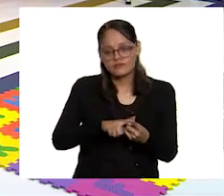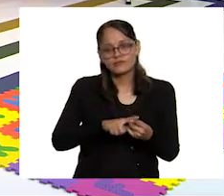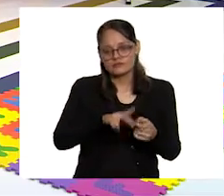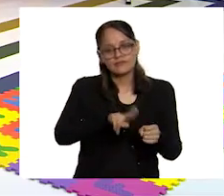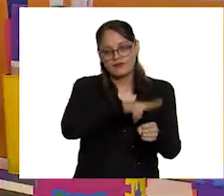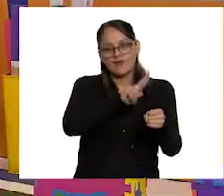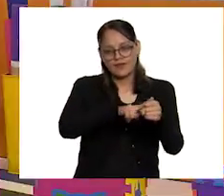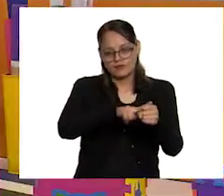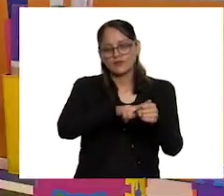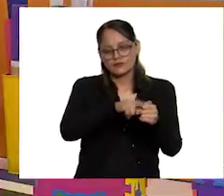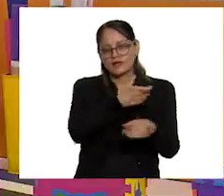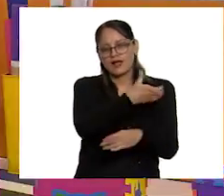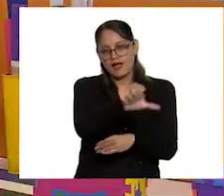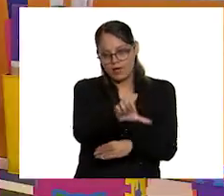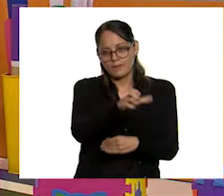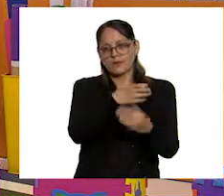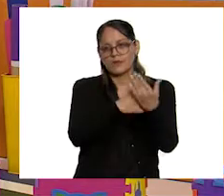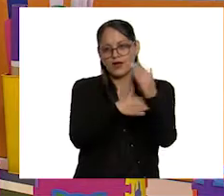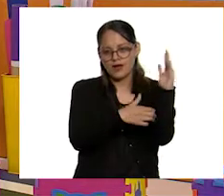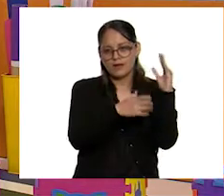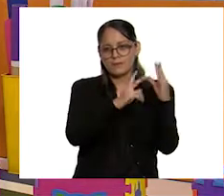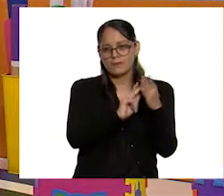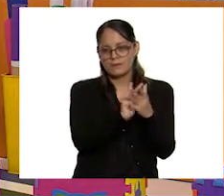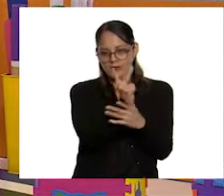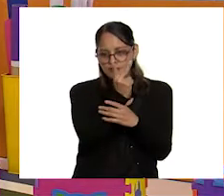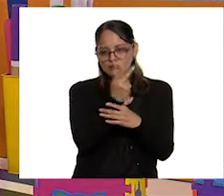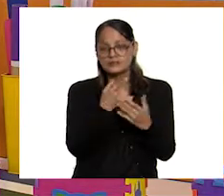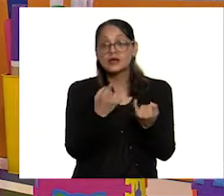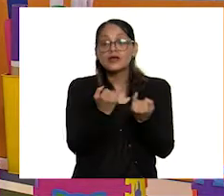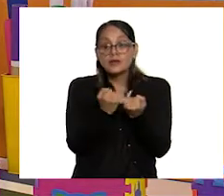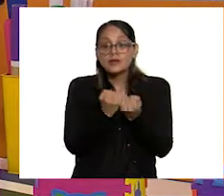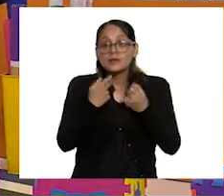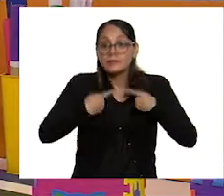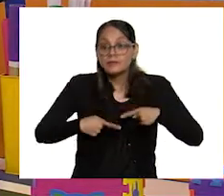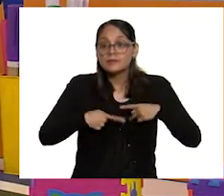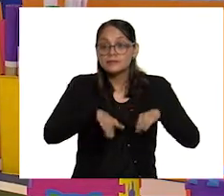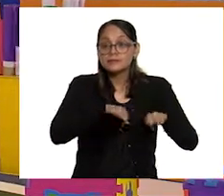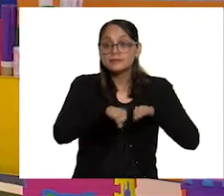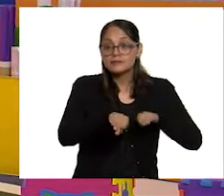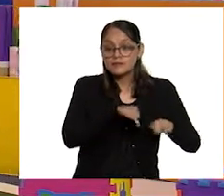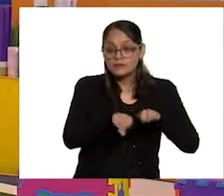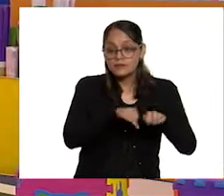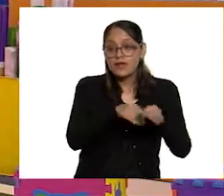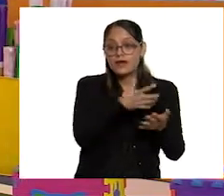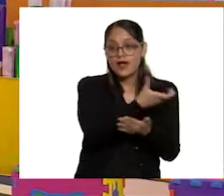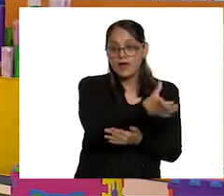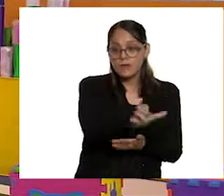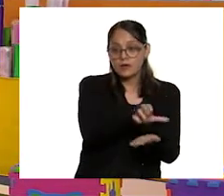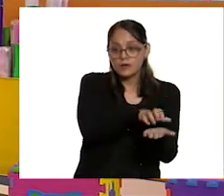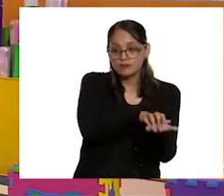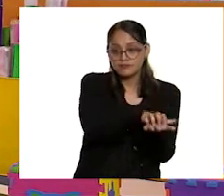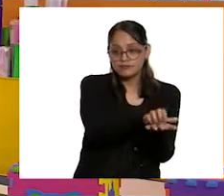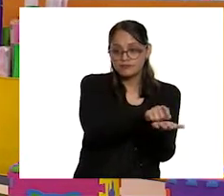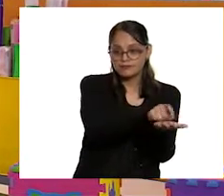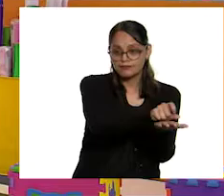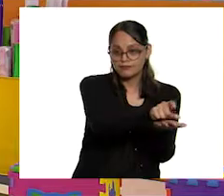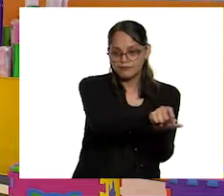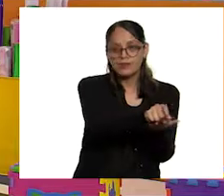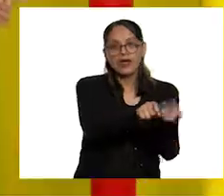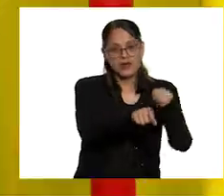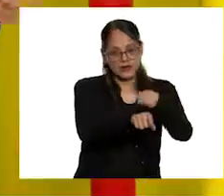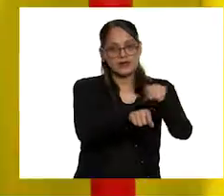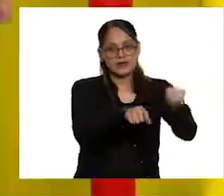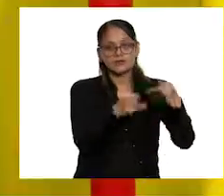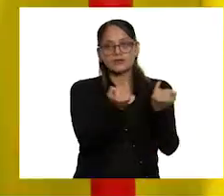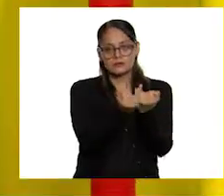Así es. Pero también del trabajo que se le hace. Que los agricultores tienen y que gracias a ellos podemos vivir. Y